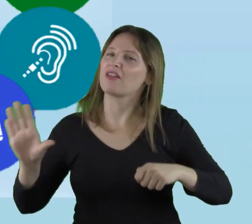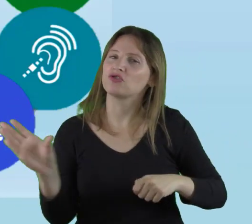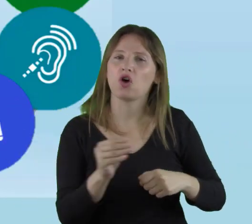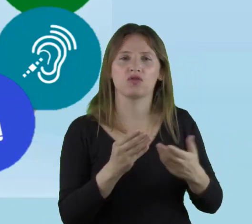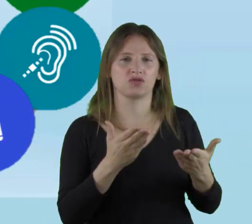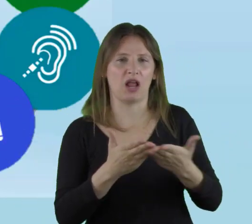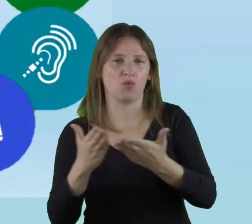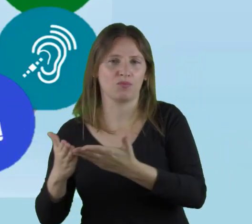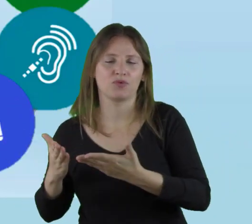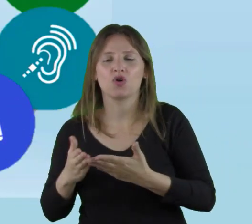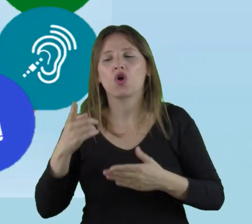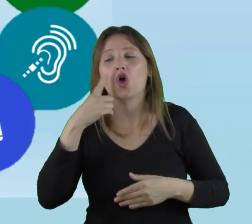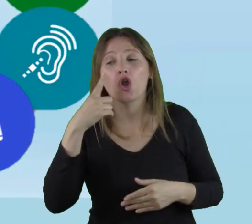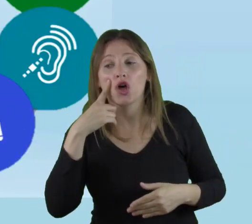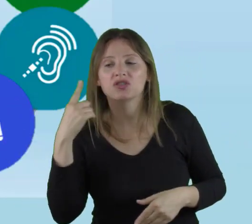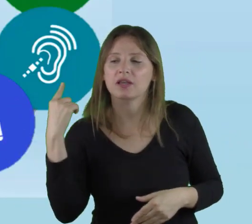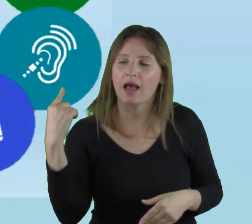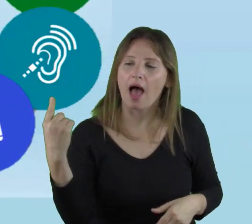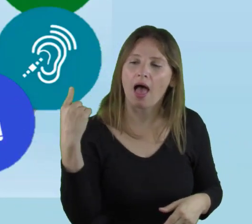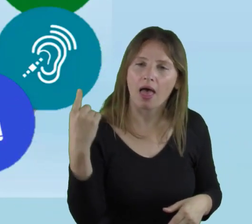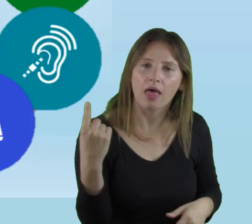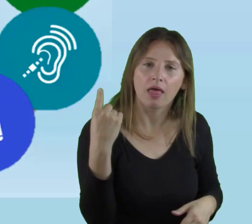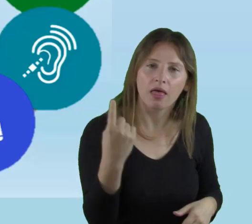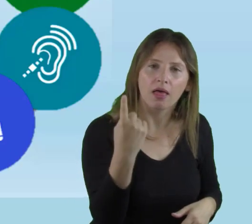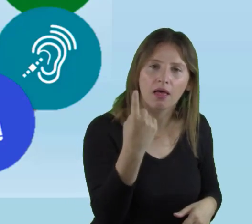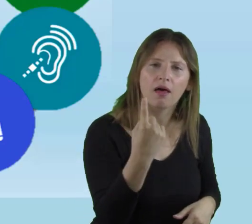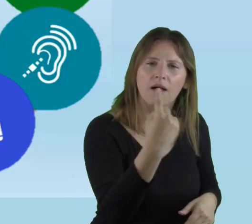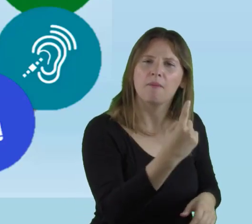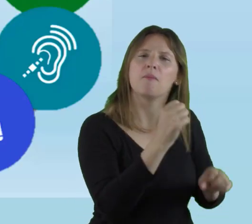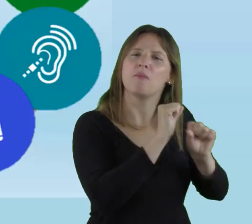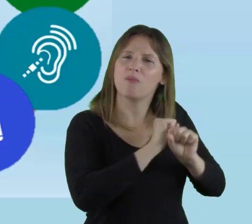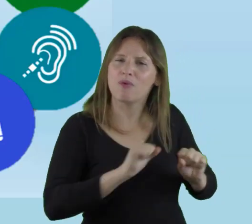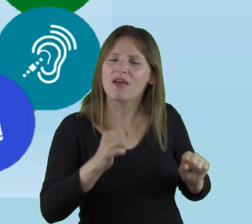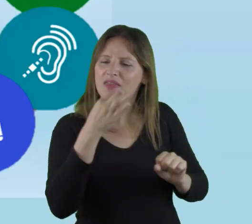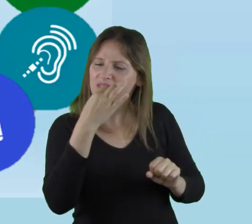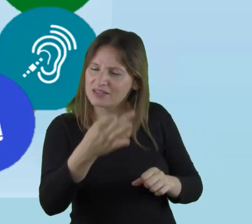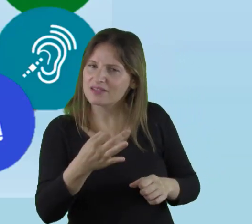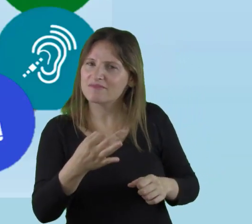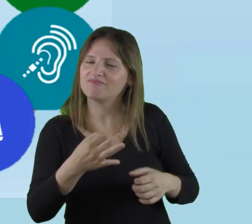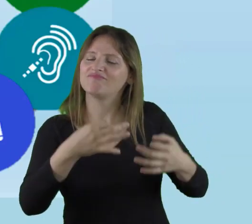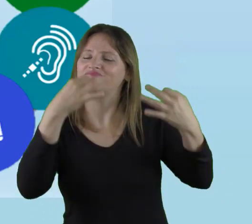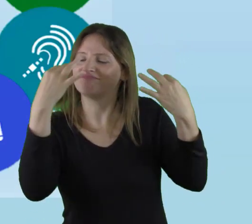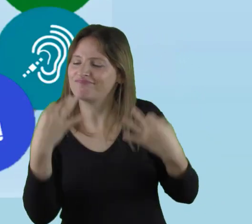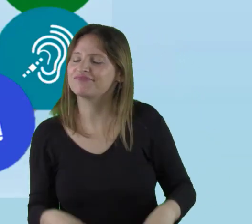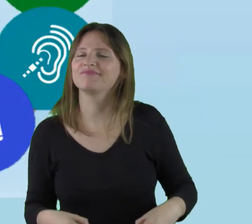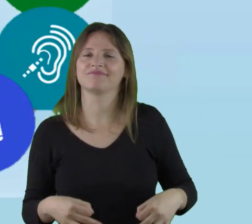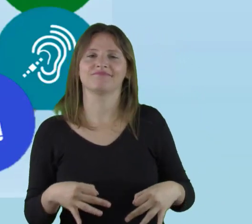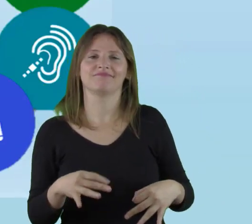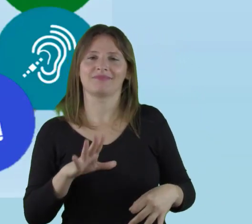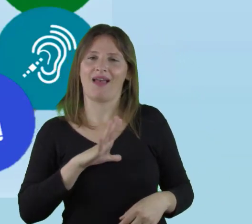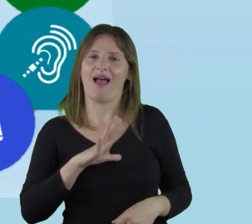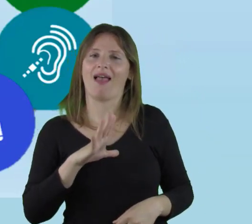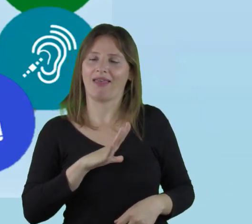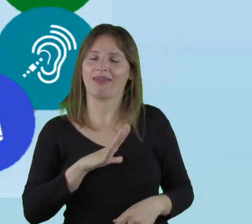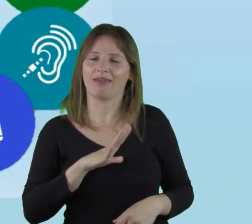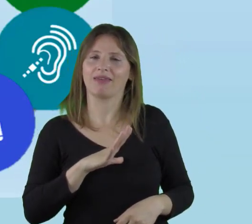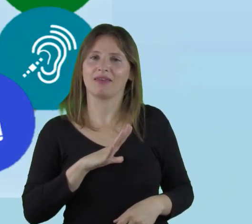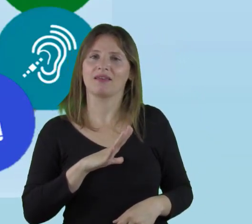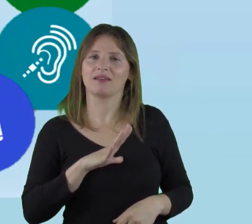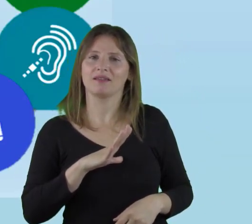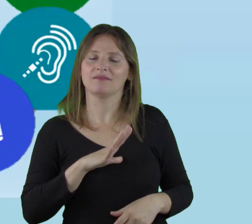estudiantes. Solamente conociéndolos, nosotros vamos a poder decir, efectivamente, tenemos